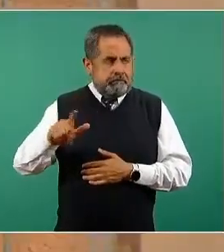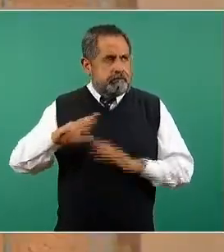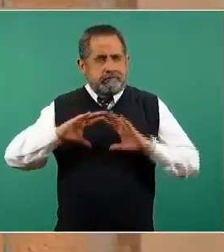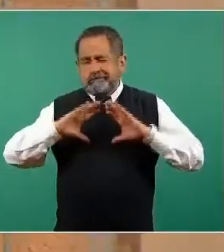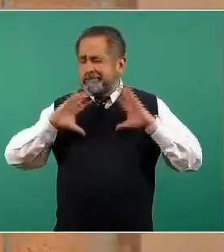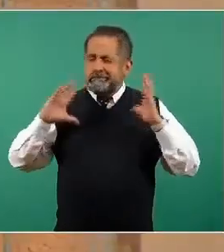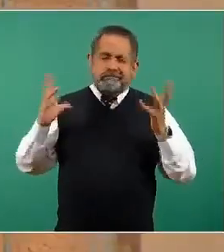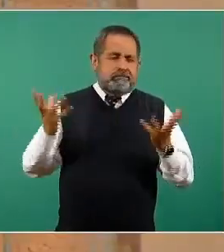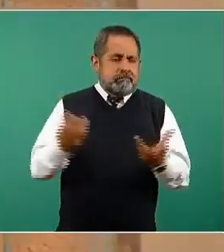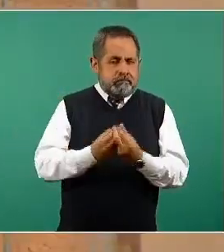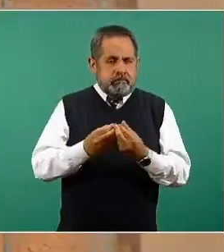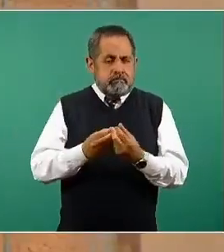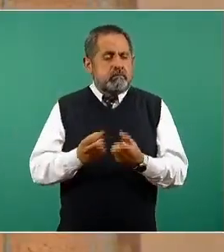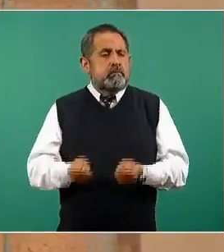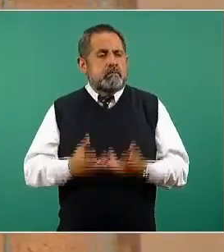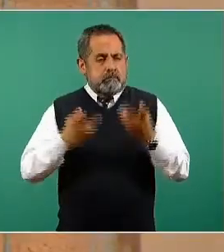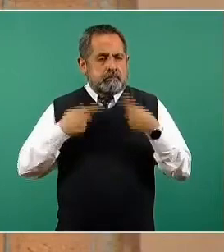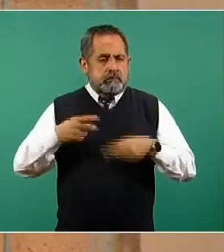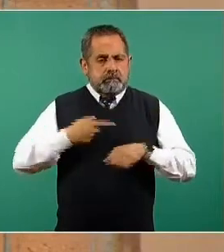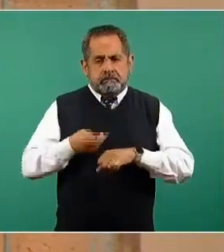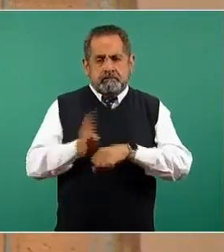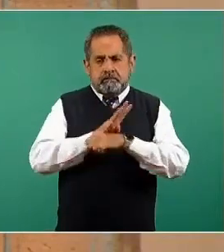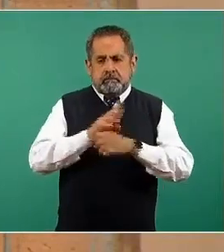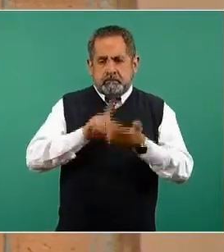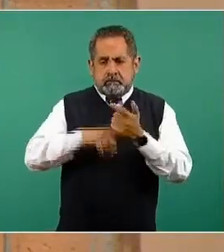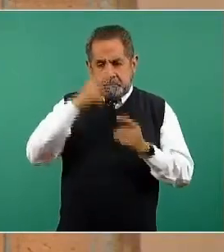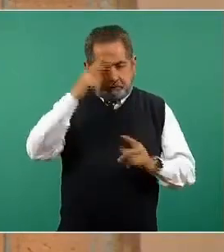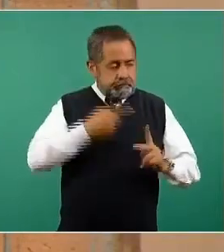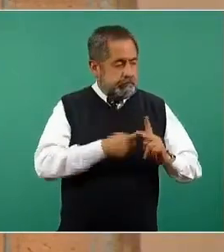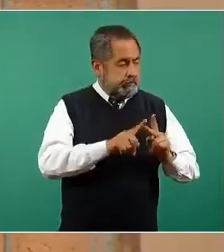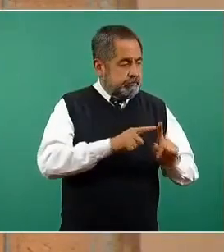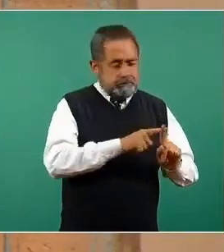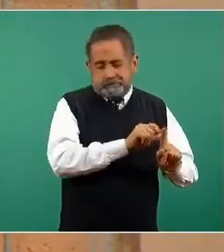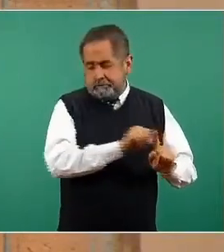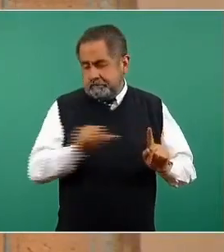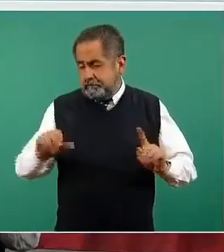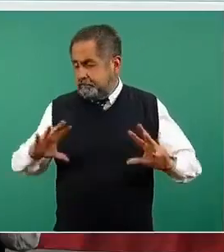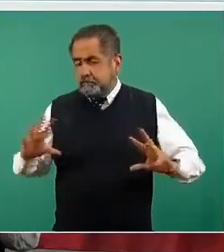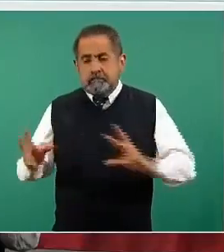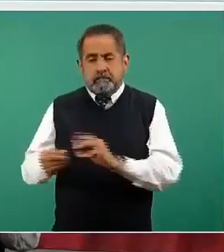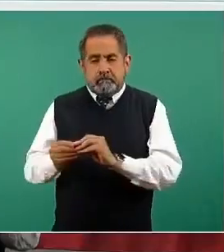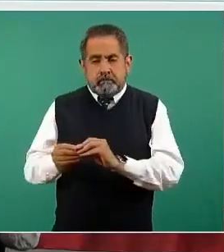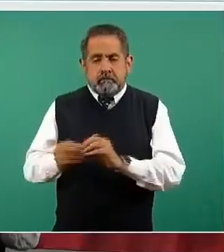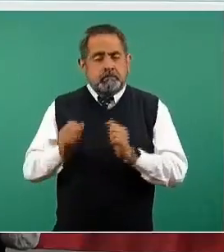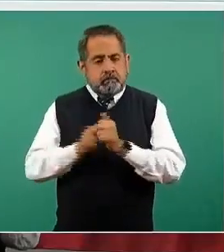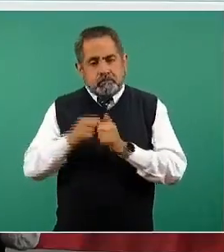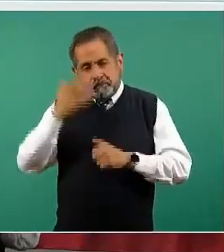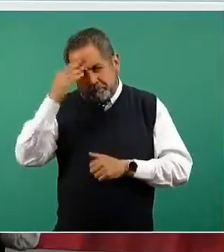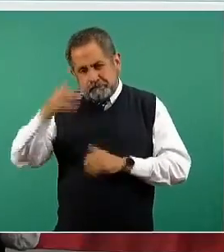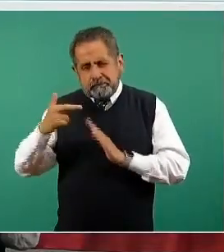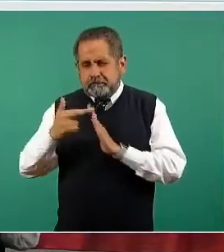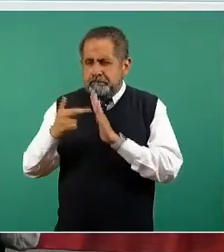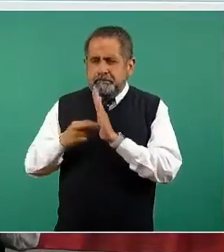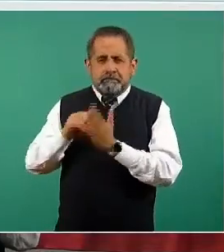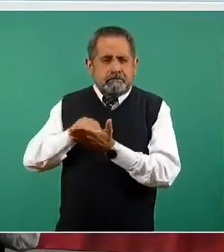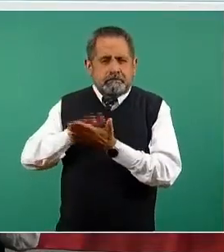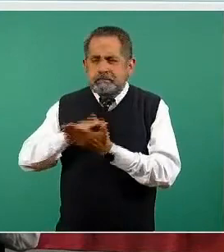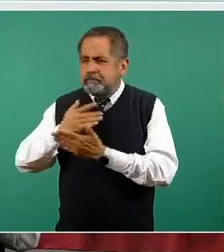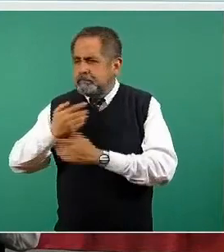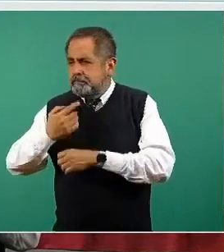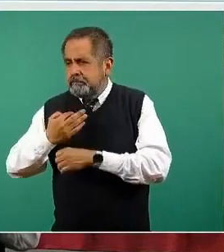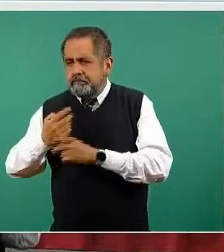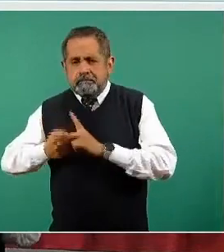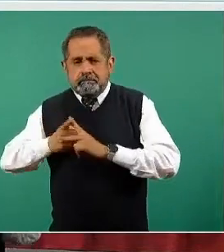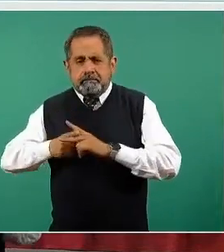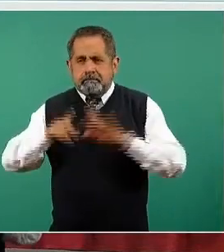entonces los casos estimados de COVID-19 hasta el momento en base al CISBER, que es la plataforma en